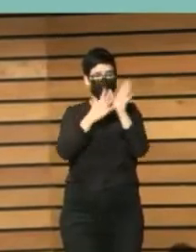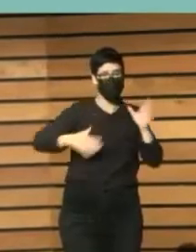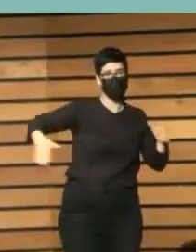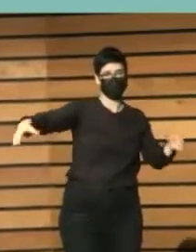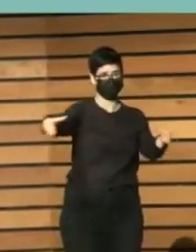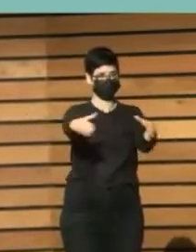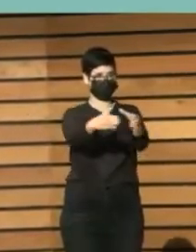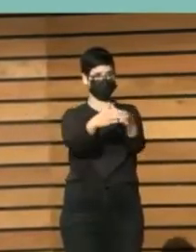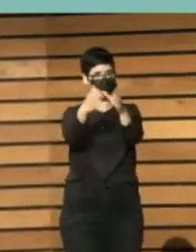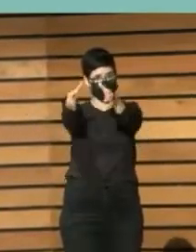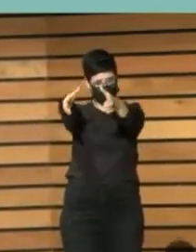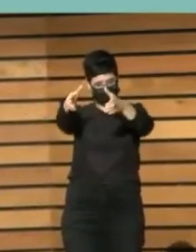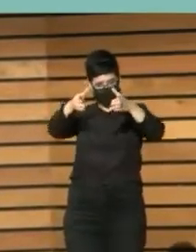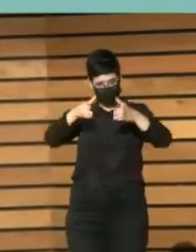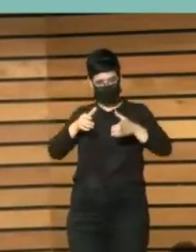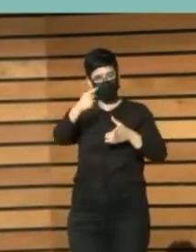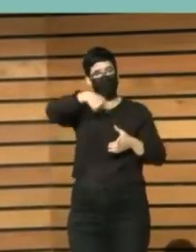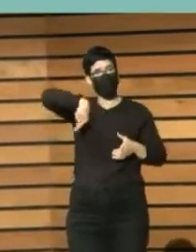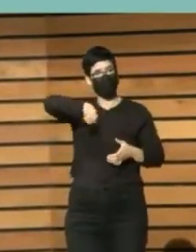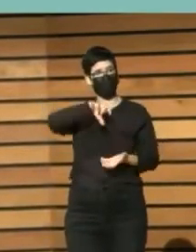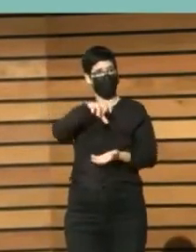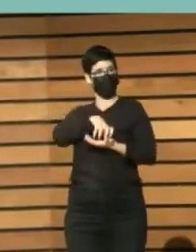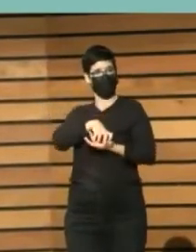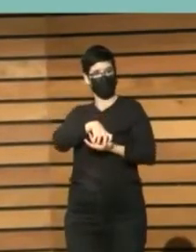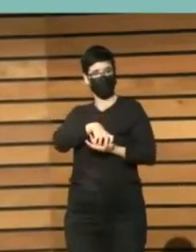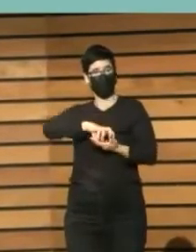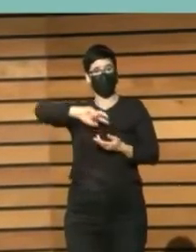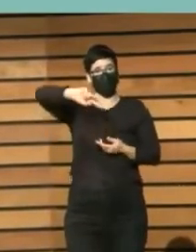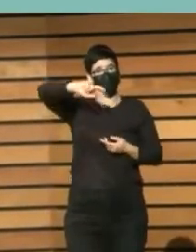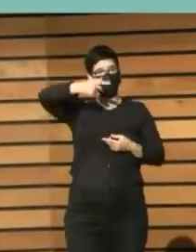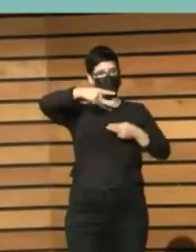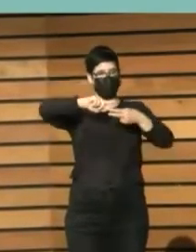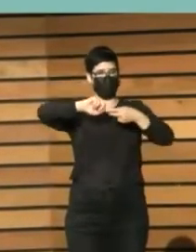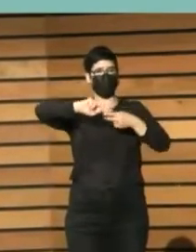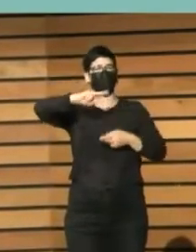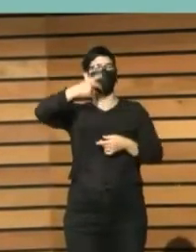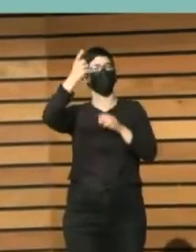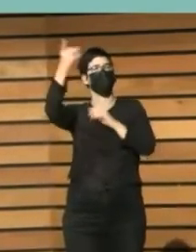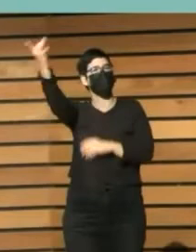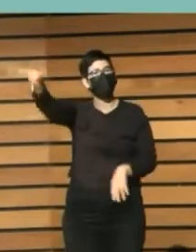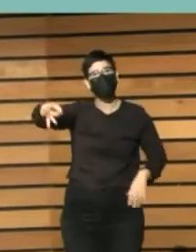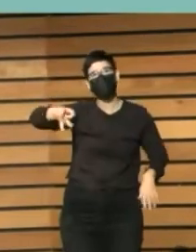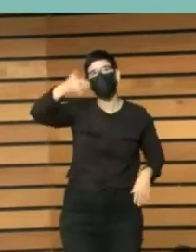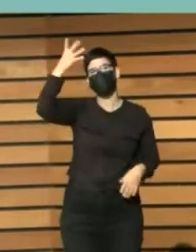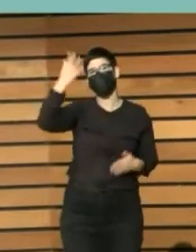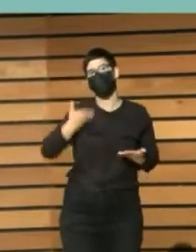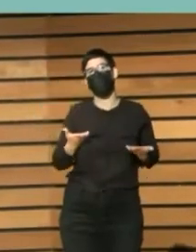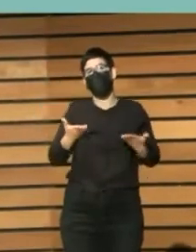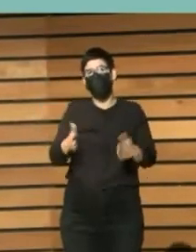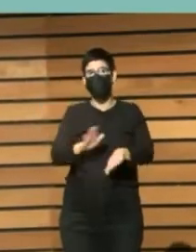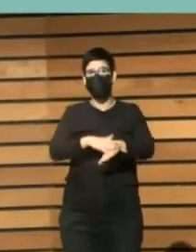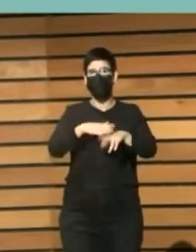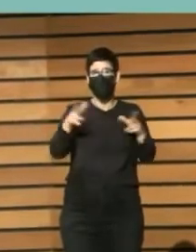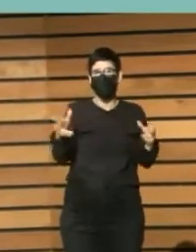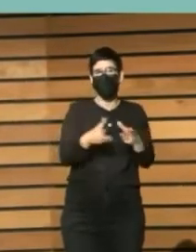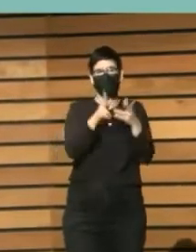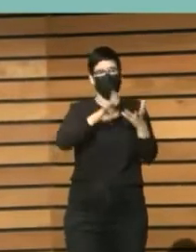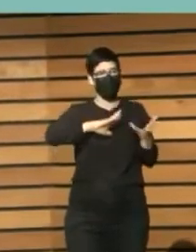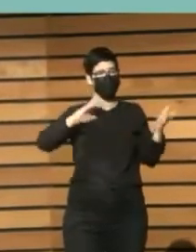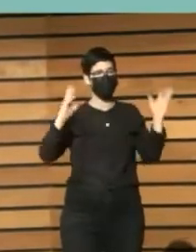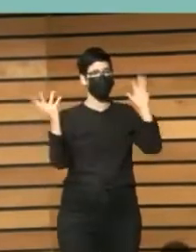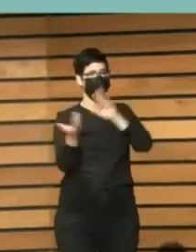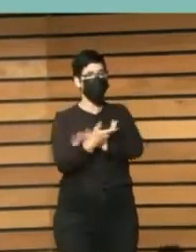a la Mediateca. En la segunda planta sobre todo es crear. Estamos ayudando a transformar la sociedad y a generar más